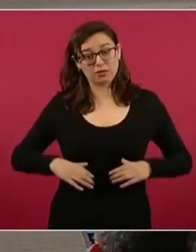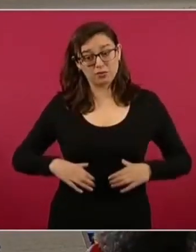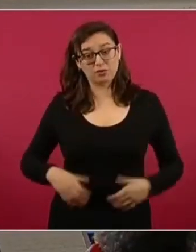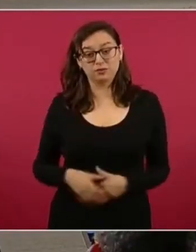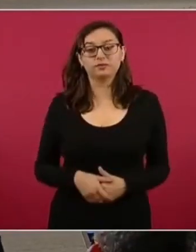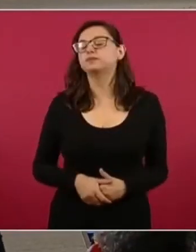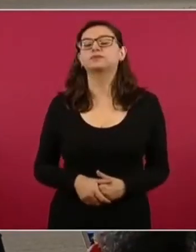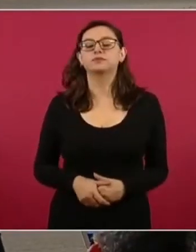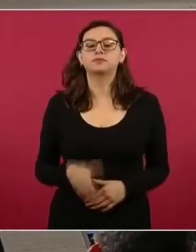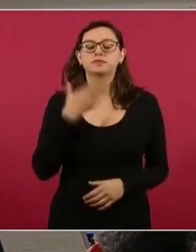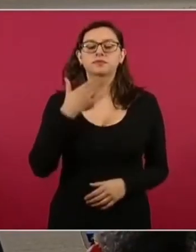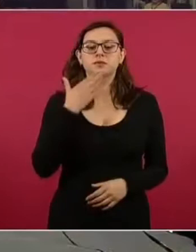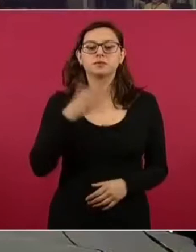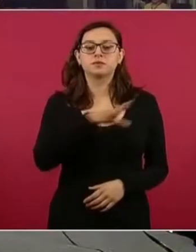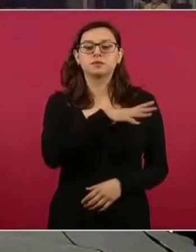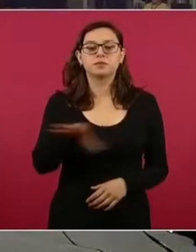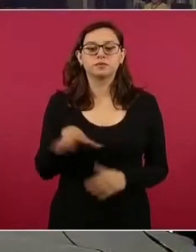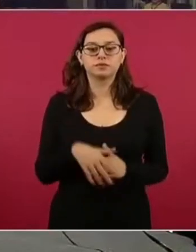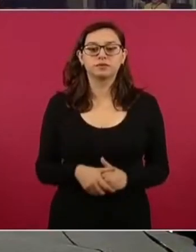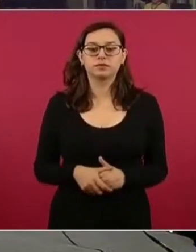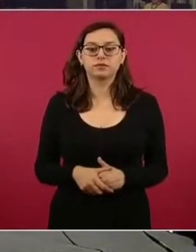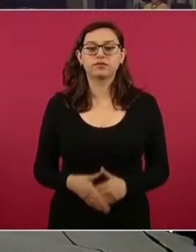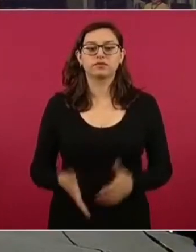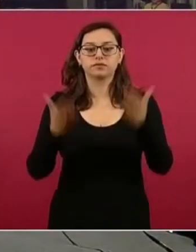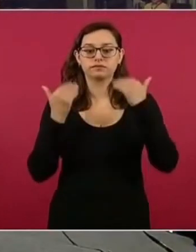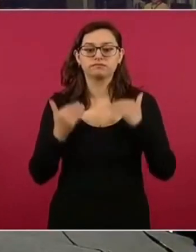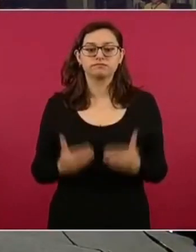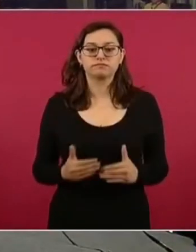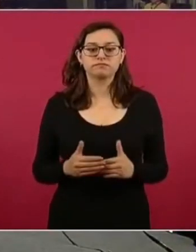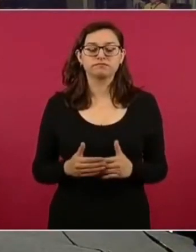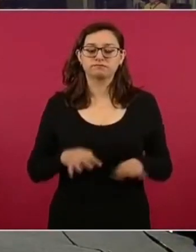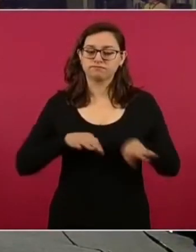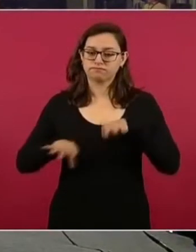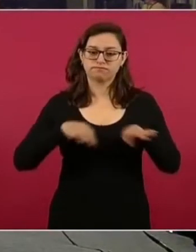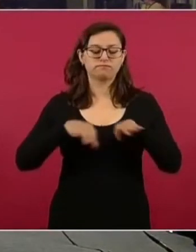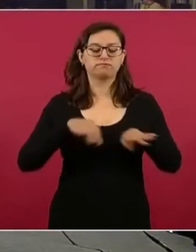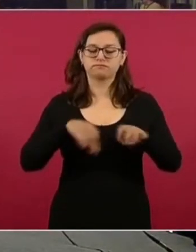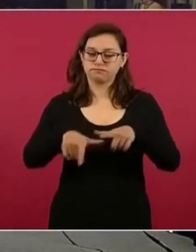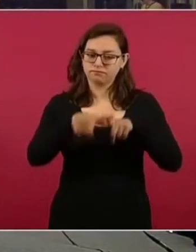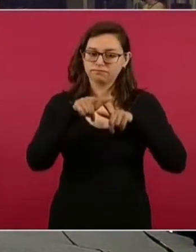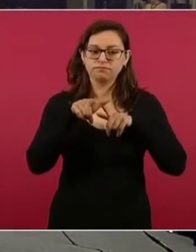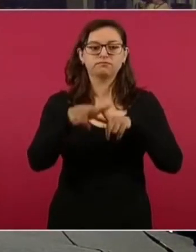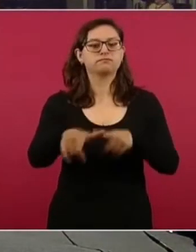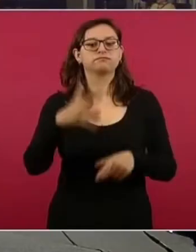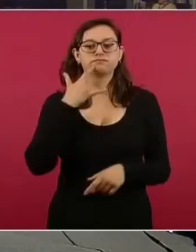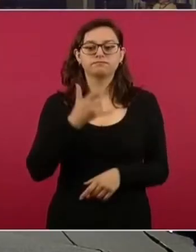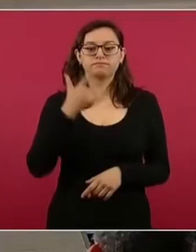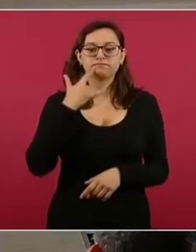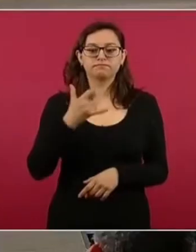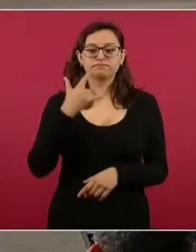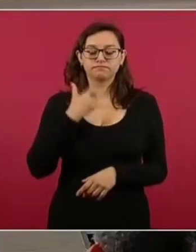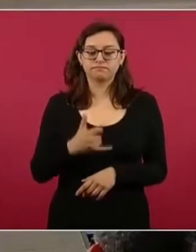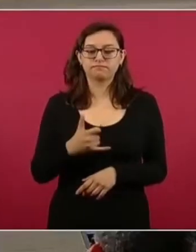general. Bueno, vamos a seguir trabajando y es muy